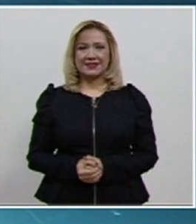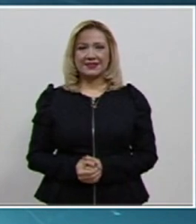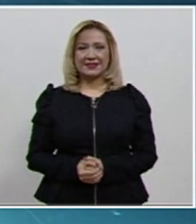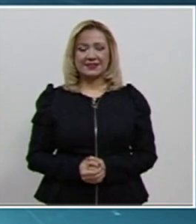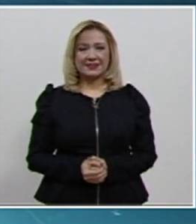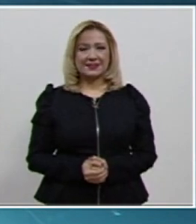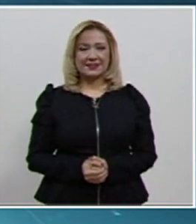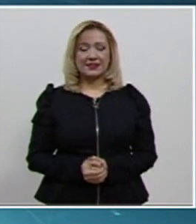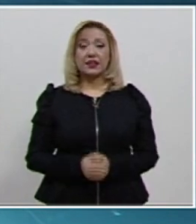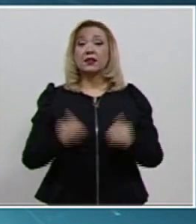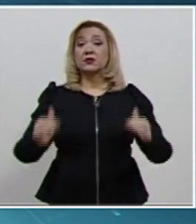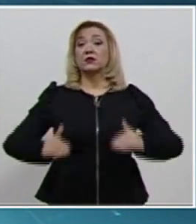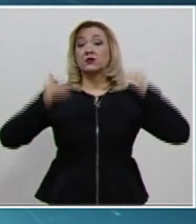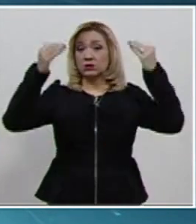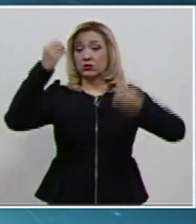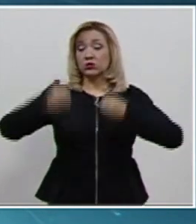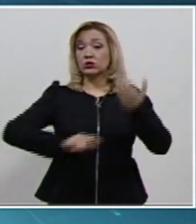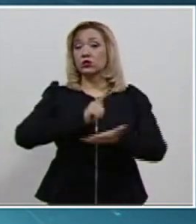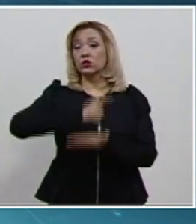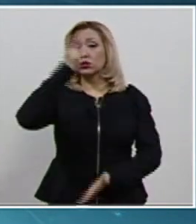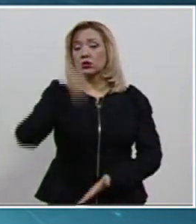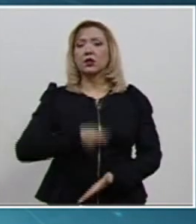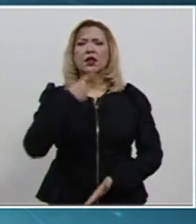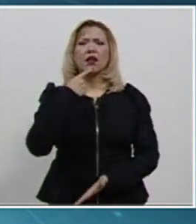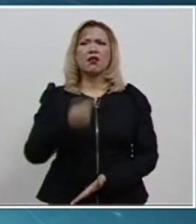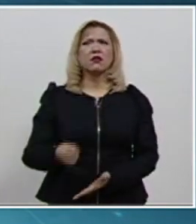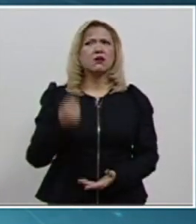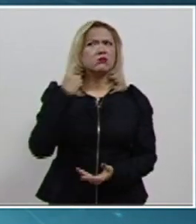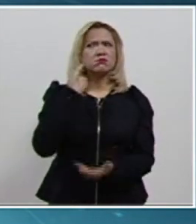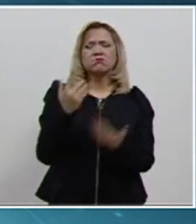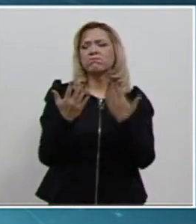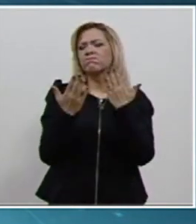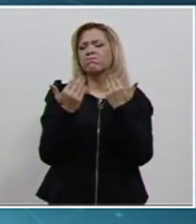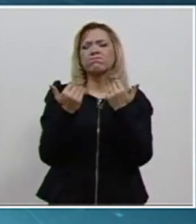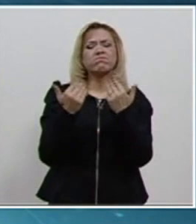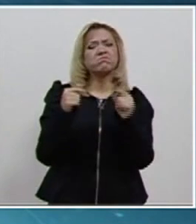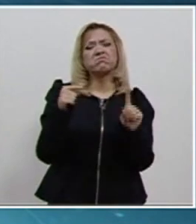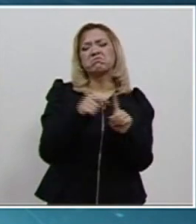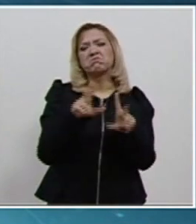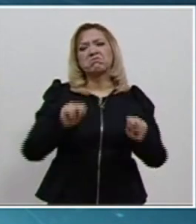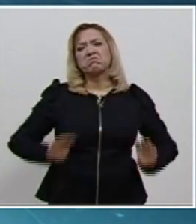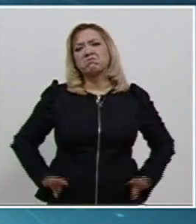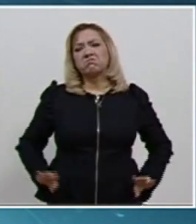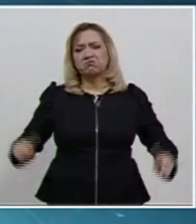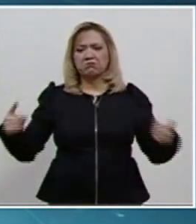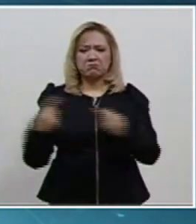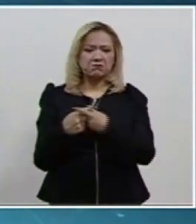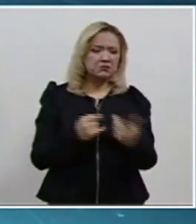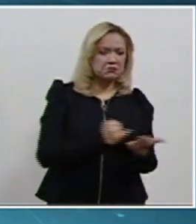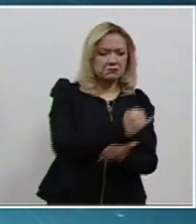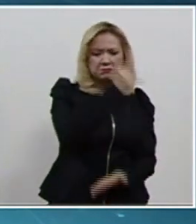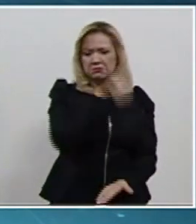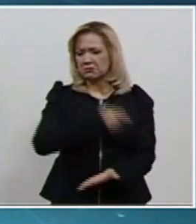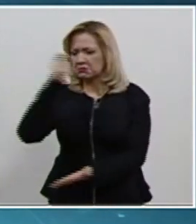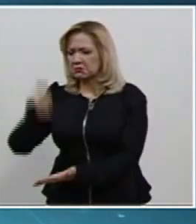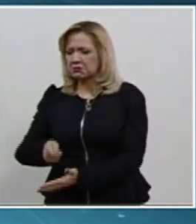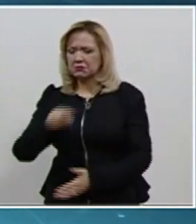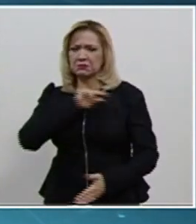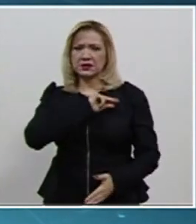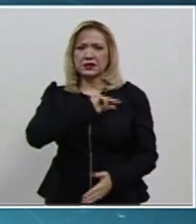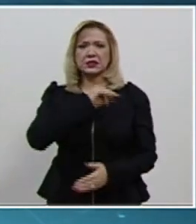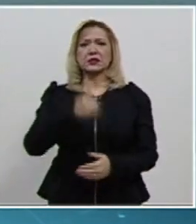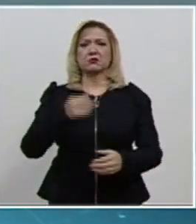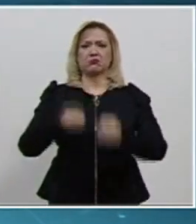La Suprema Corte declaró sin materia contradicciones entre tribunales colegiados y entre las salas del máximo